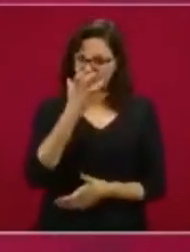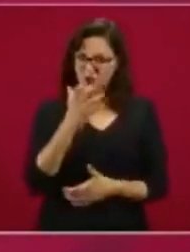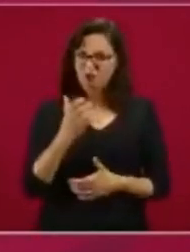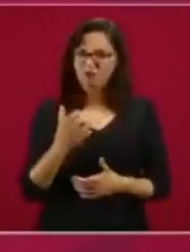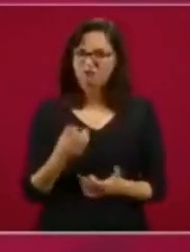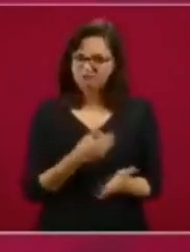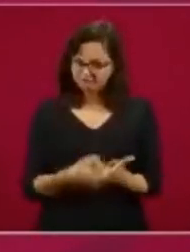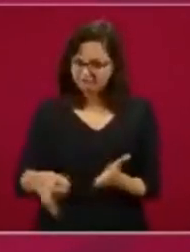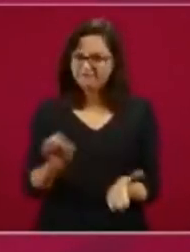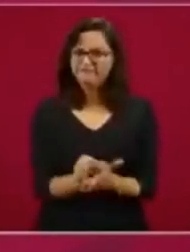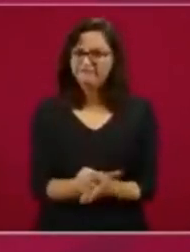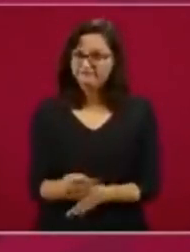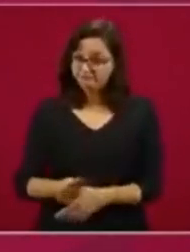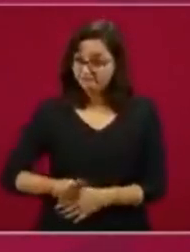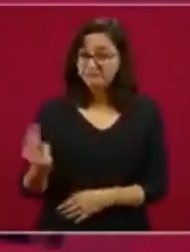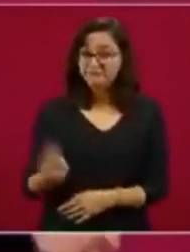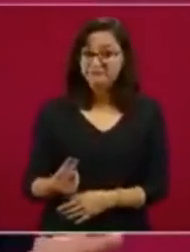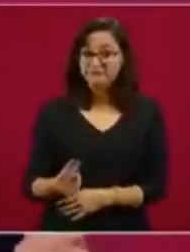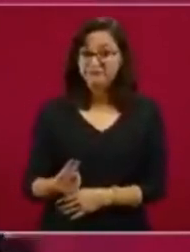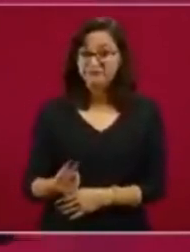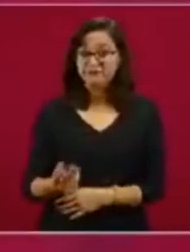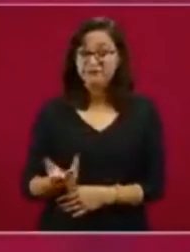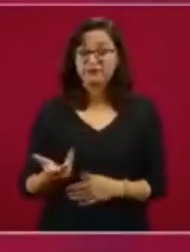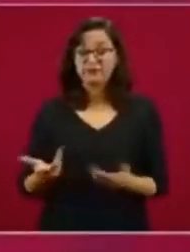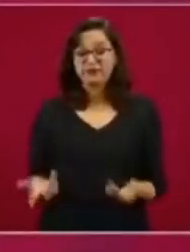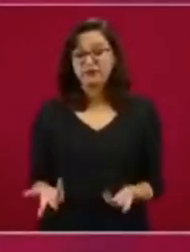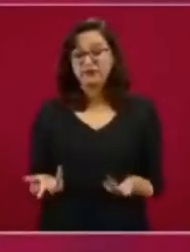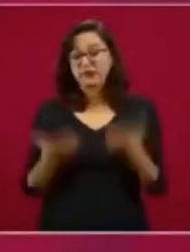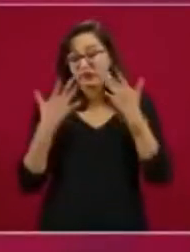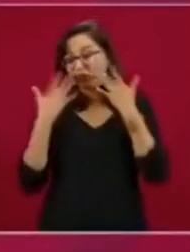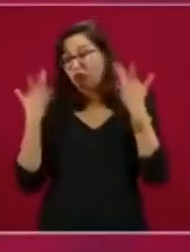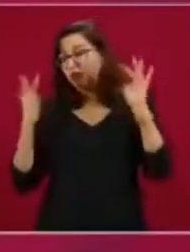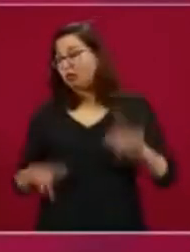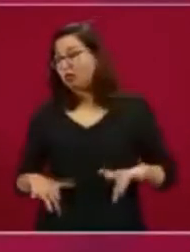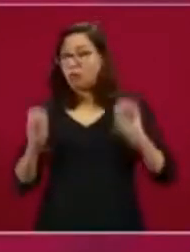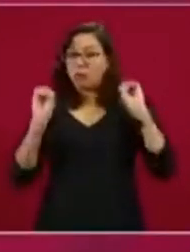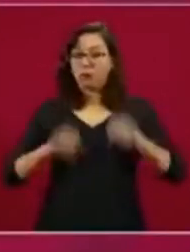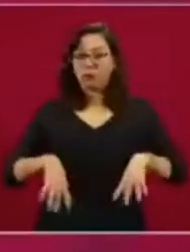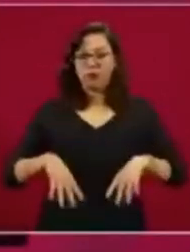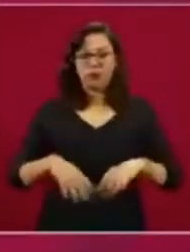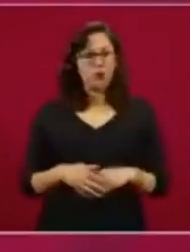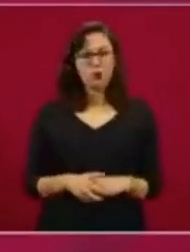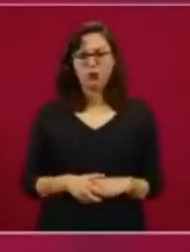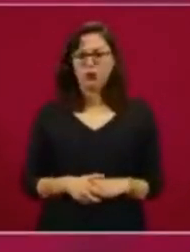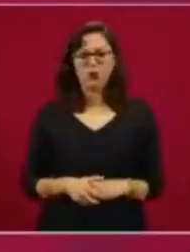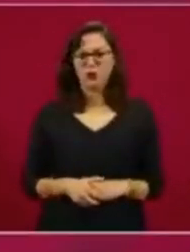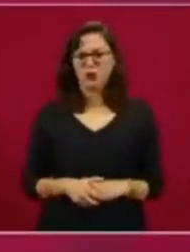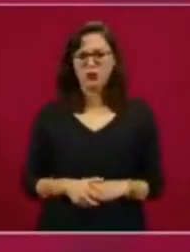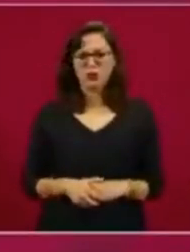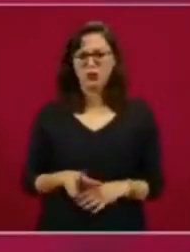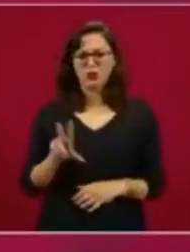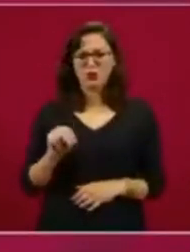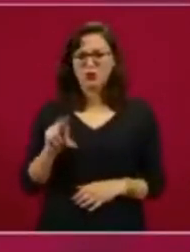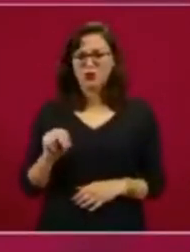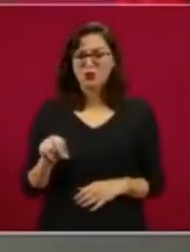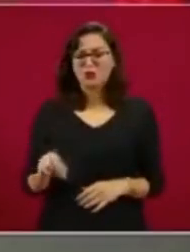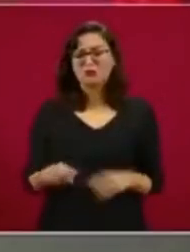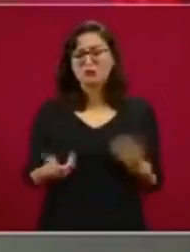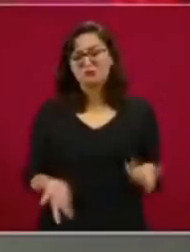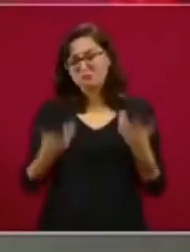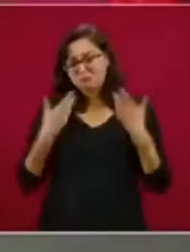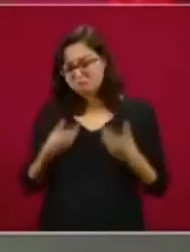y no rendirnos. Ayer dije que se aflige,